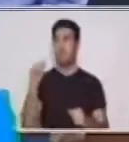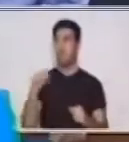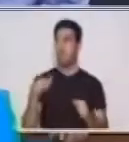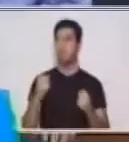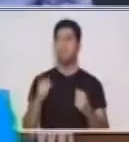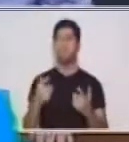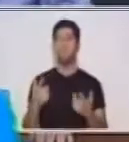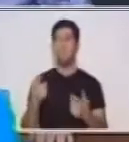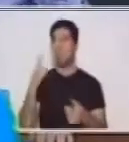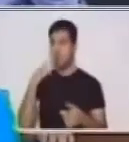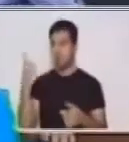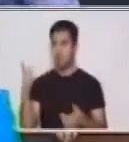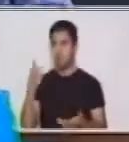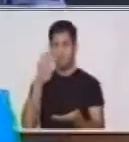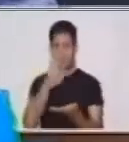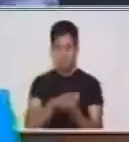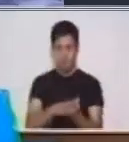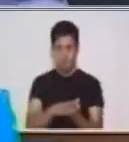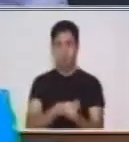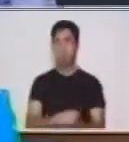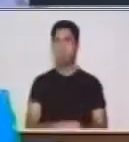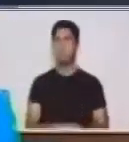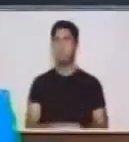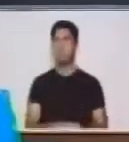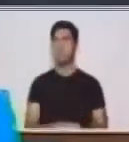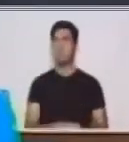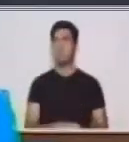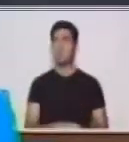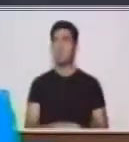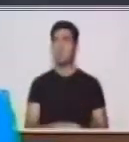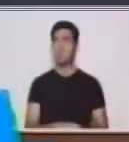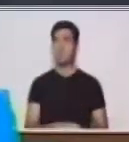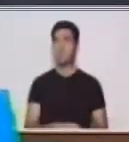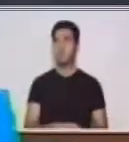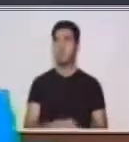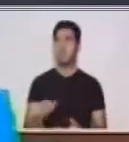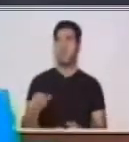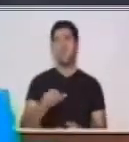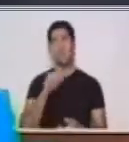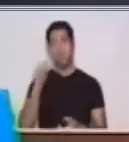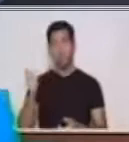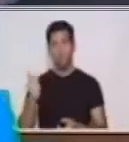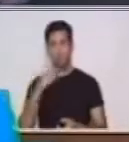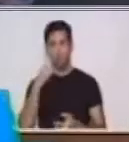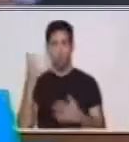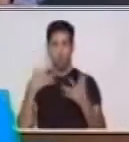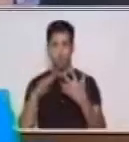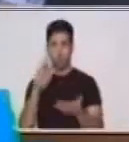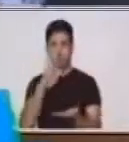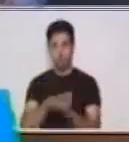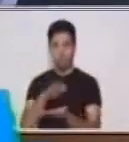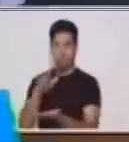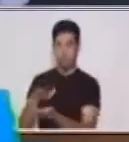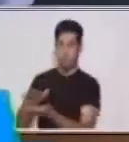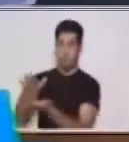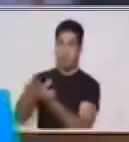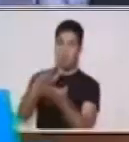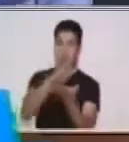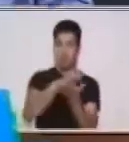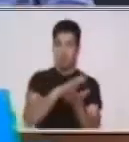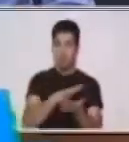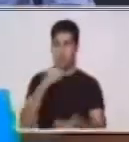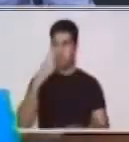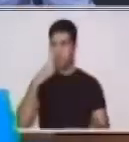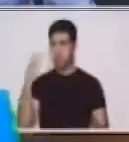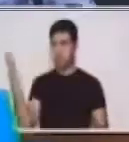y la vamos a colocar encima. Luego, vamos a venir nosotros y vamos a pegar la segunda